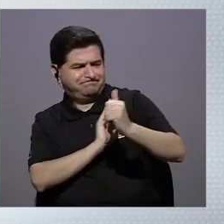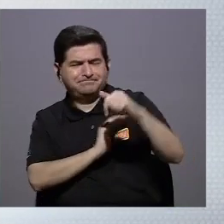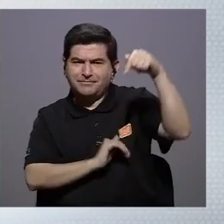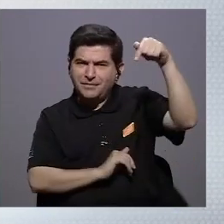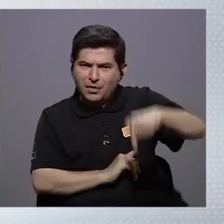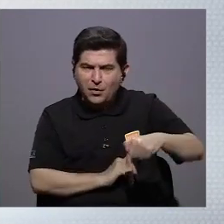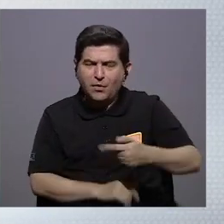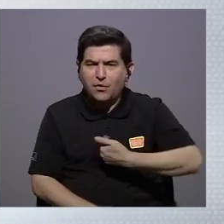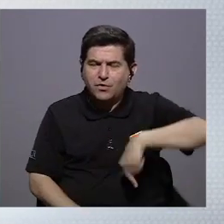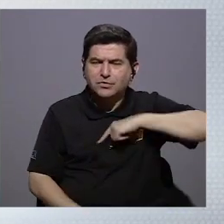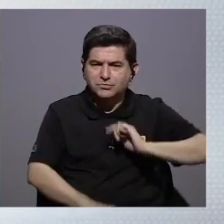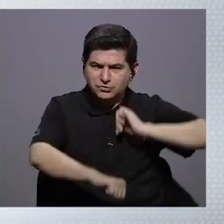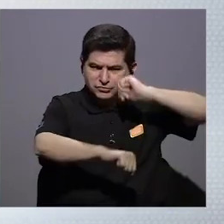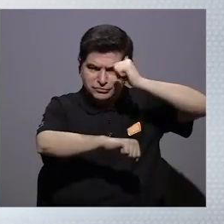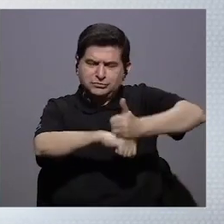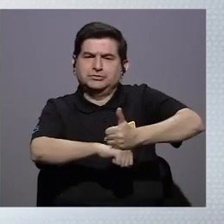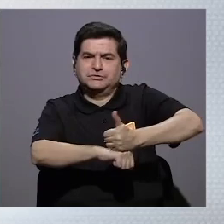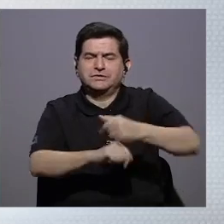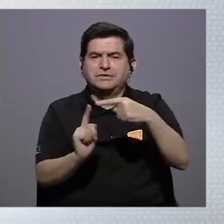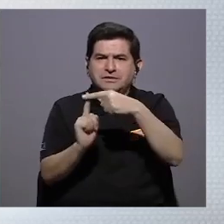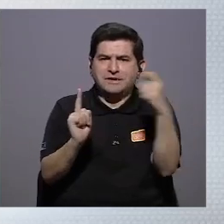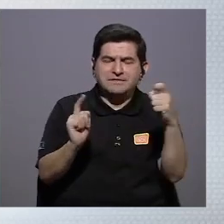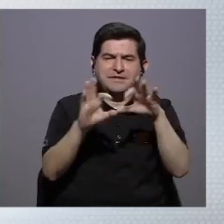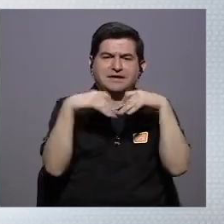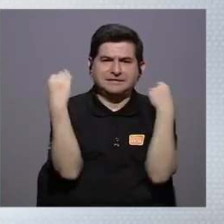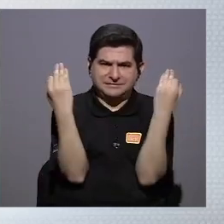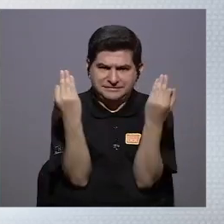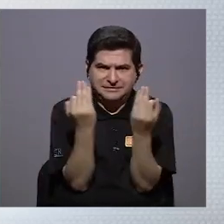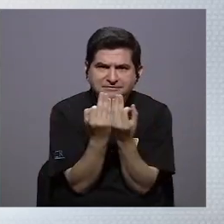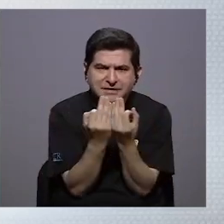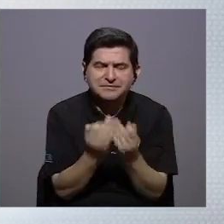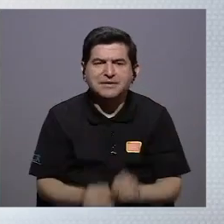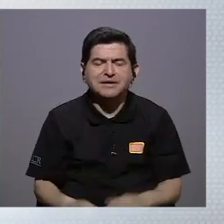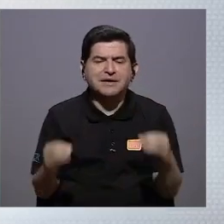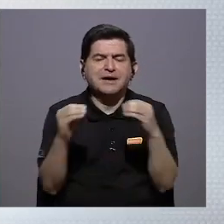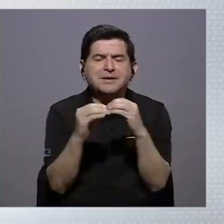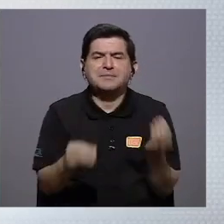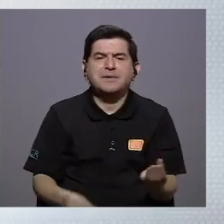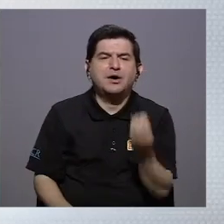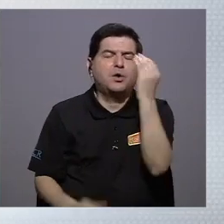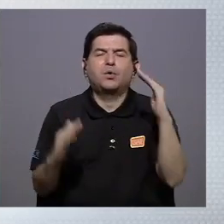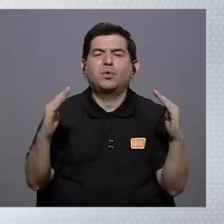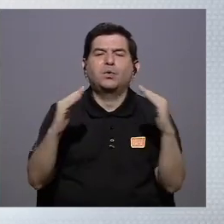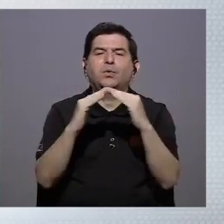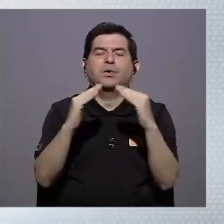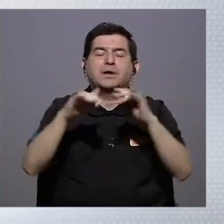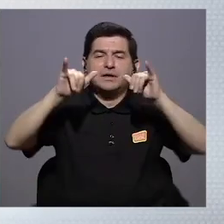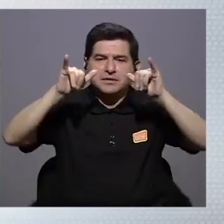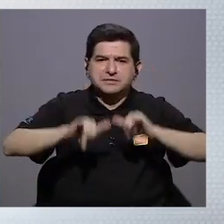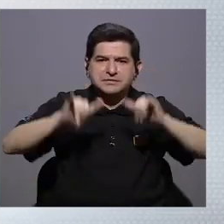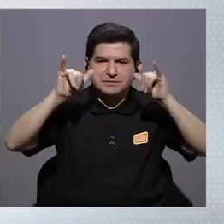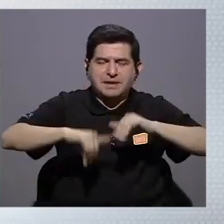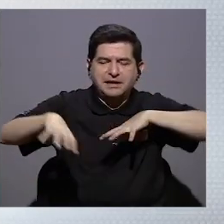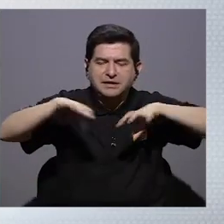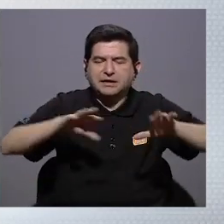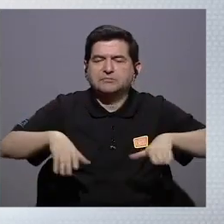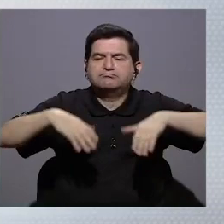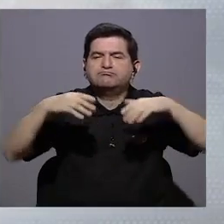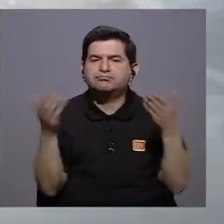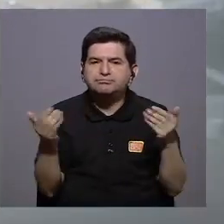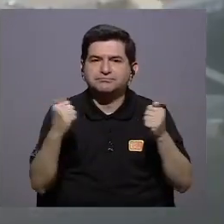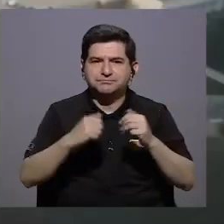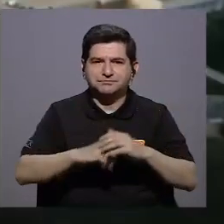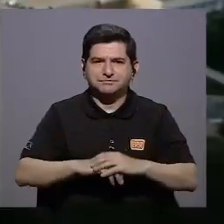hoy podemos marcar desde las familias en los más jóvenes en la casa para mantenerlos activos?